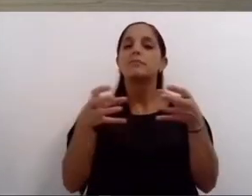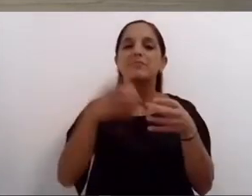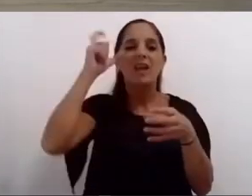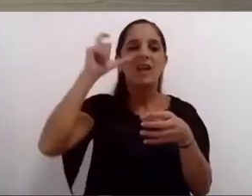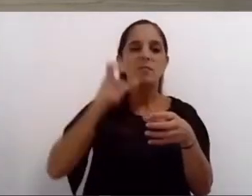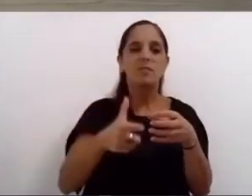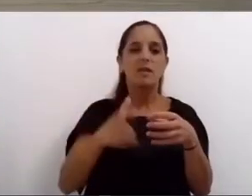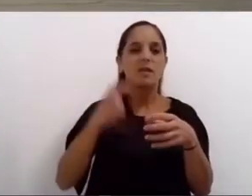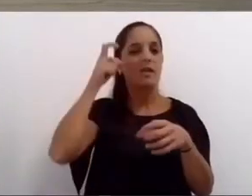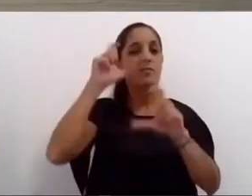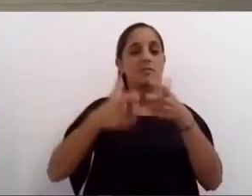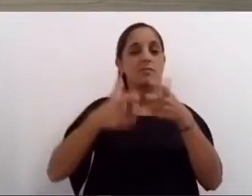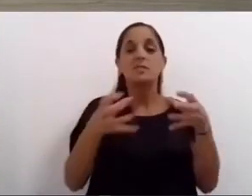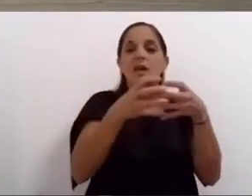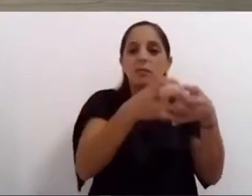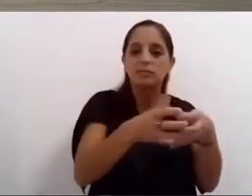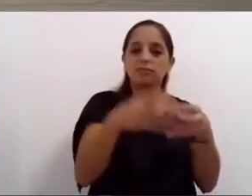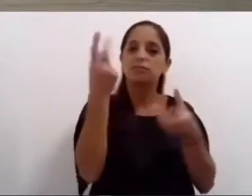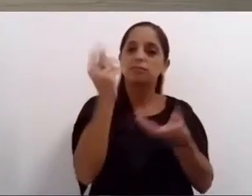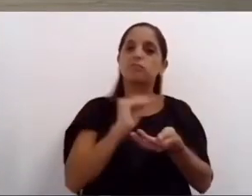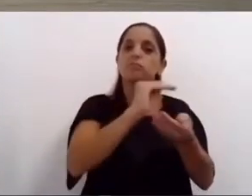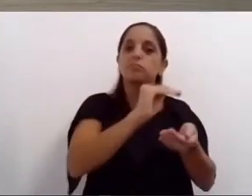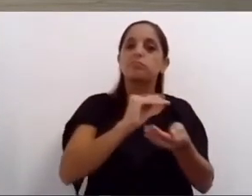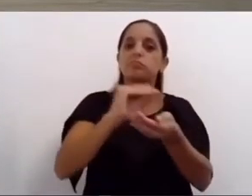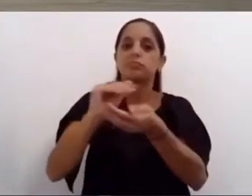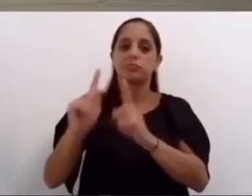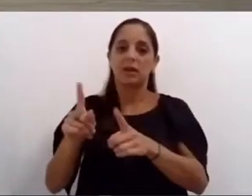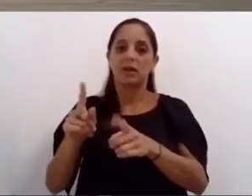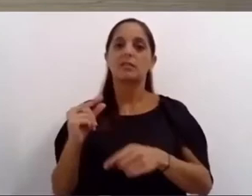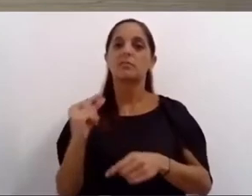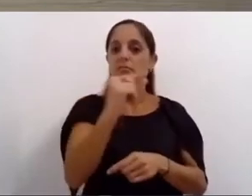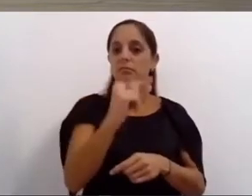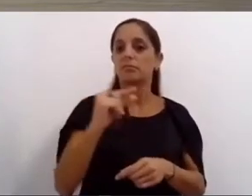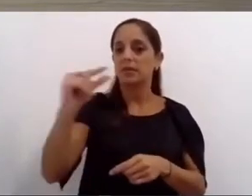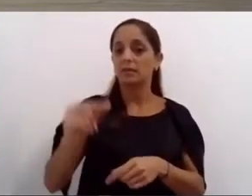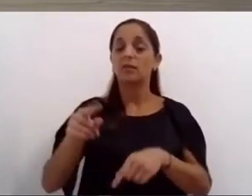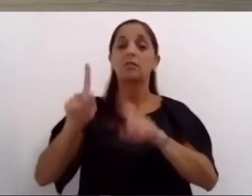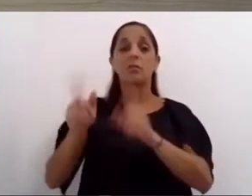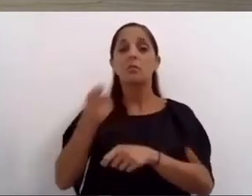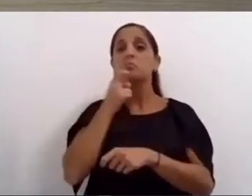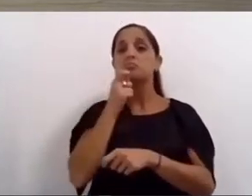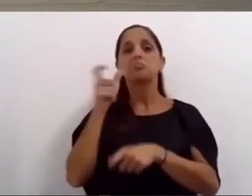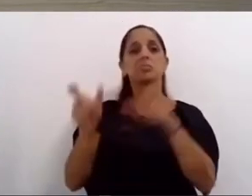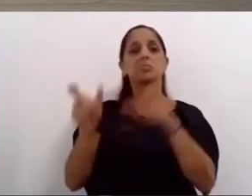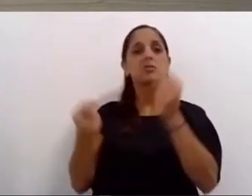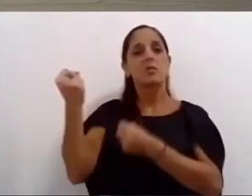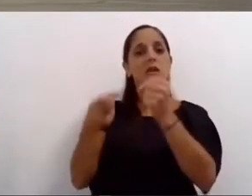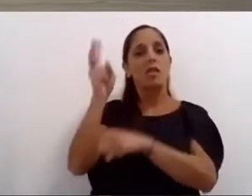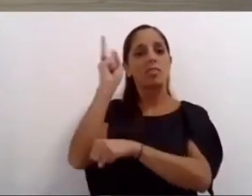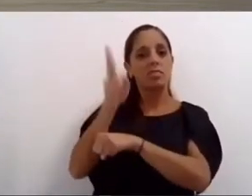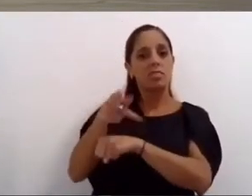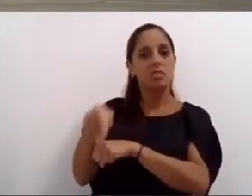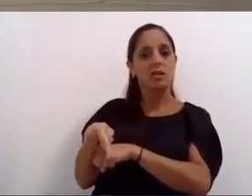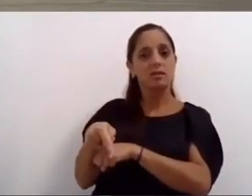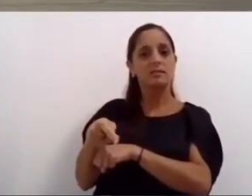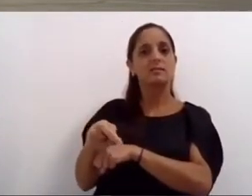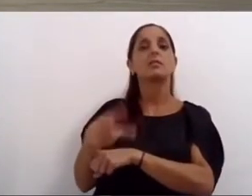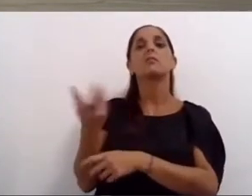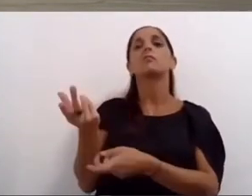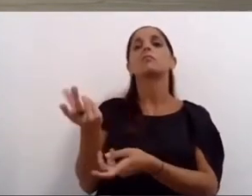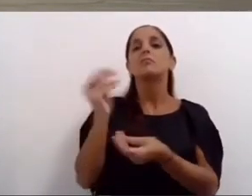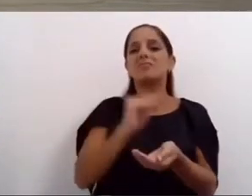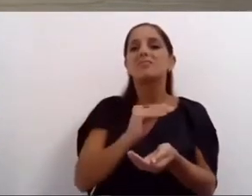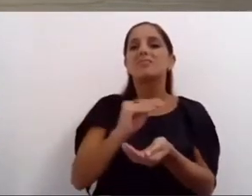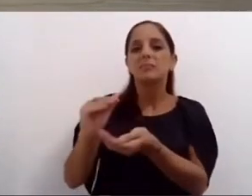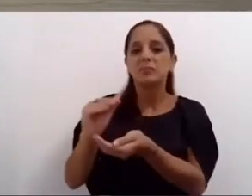etapas por un total de 1.400 millones de pesos y una línea de crédito para taxistas también iniciativa de este consejo para un monto